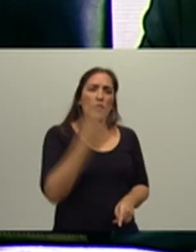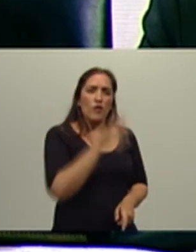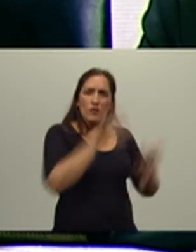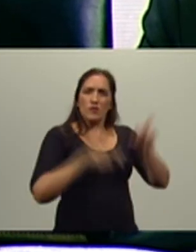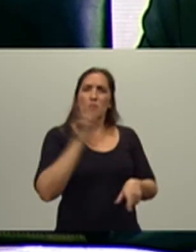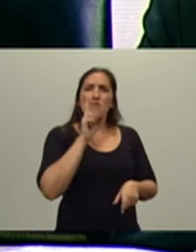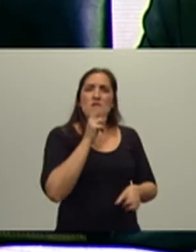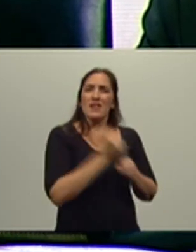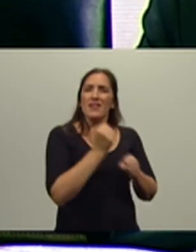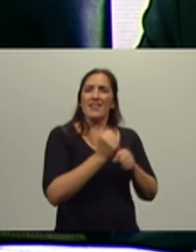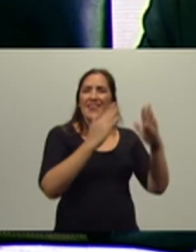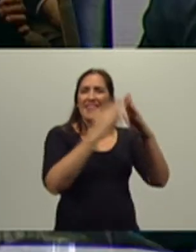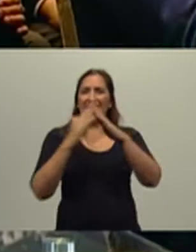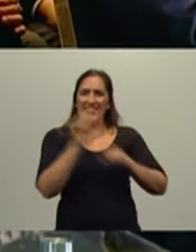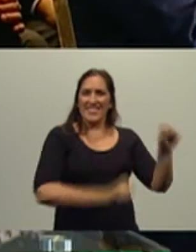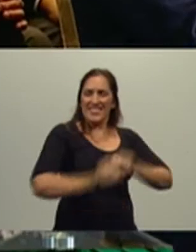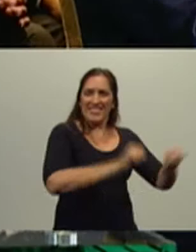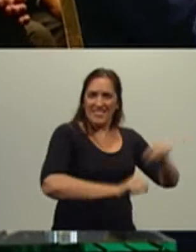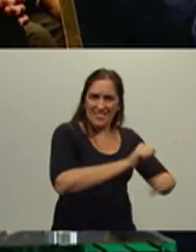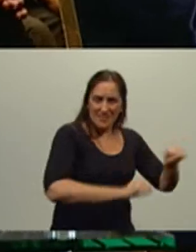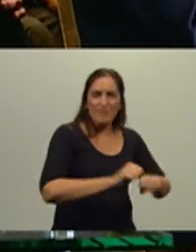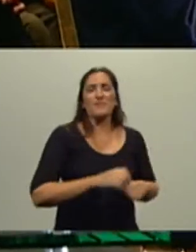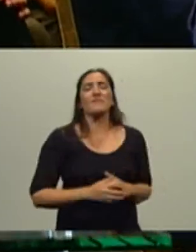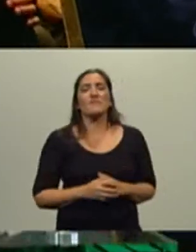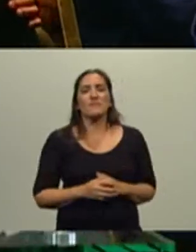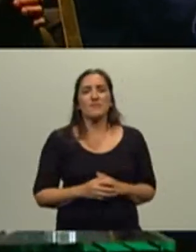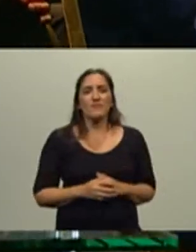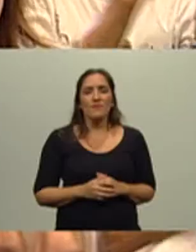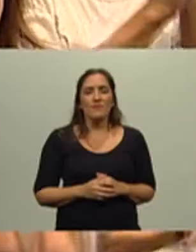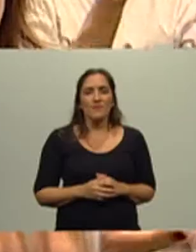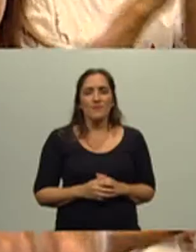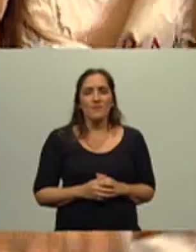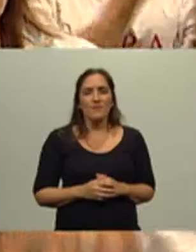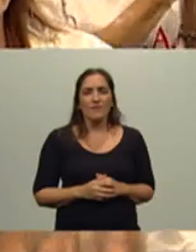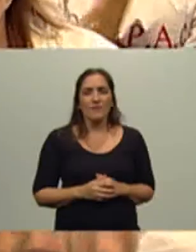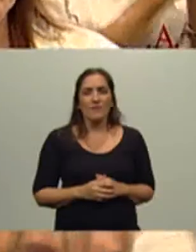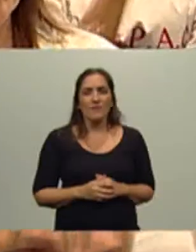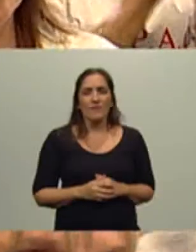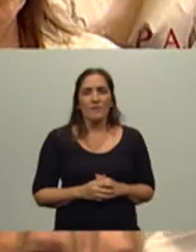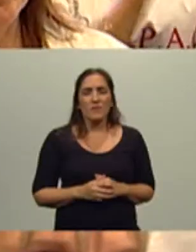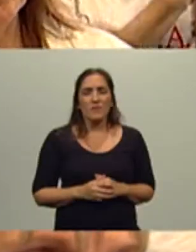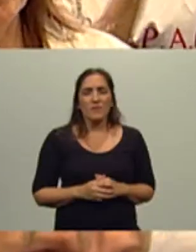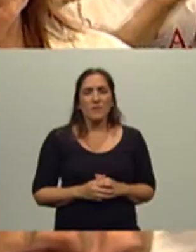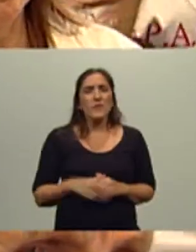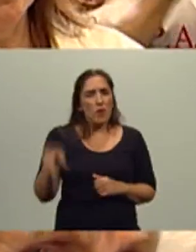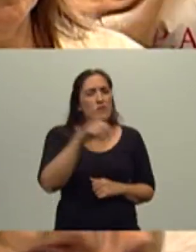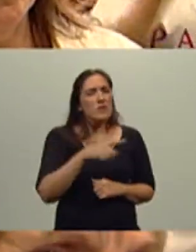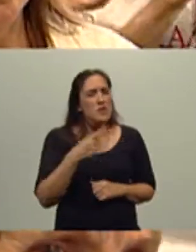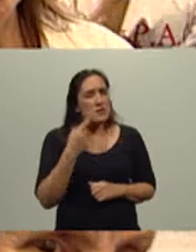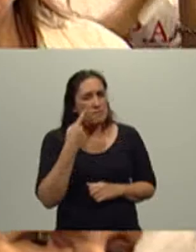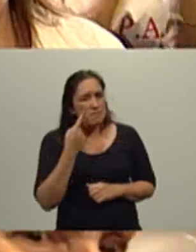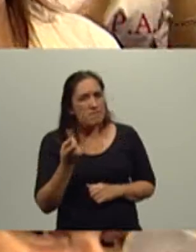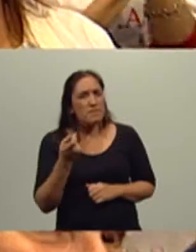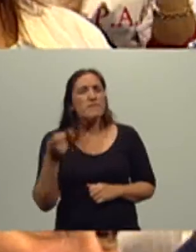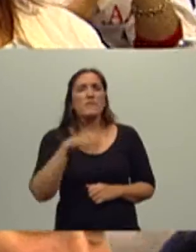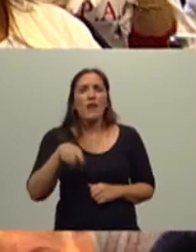trabajan en las casas particulares, que al mismo tiempo, fíjense todavía lo que